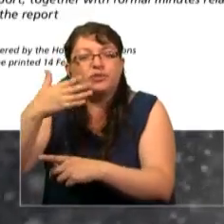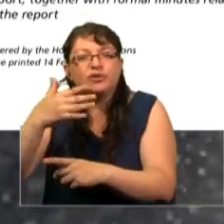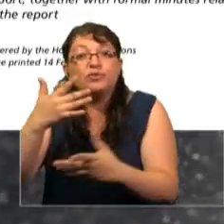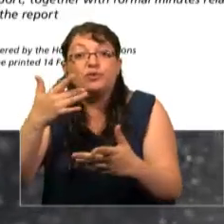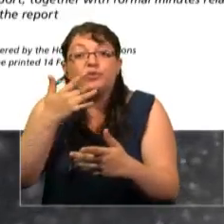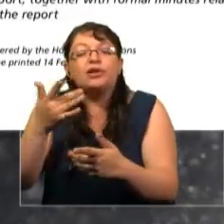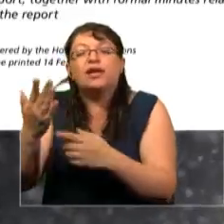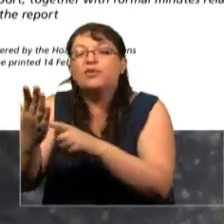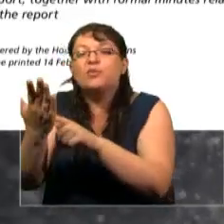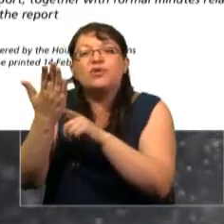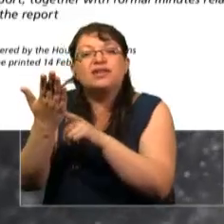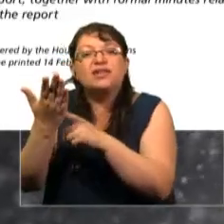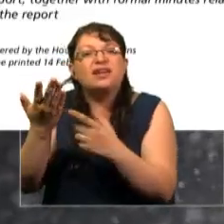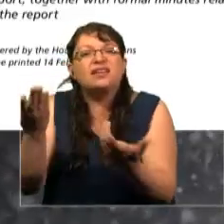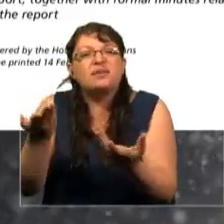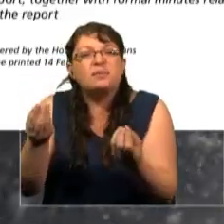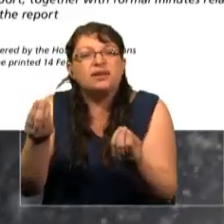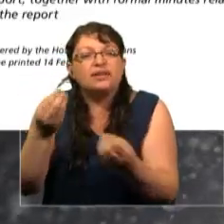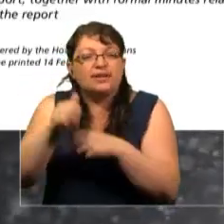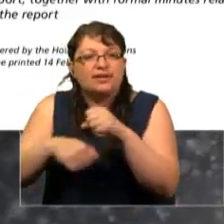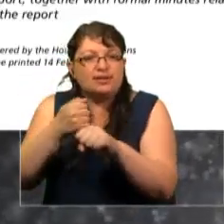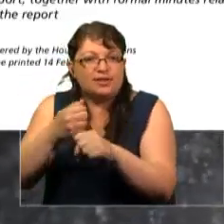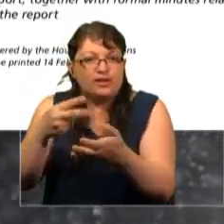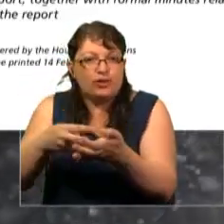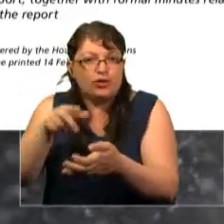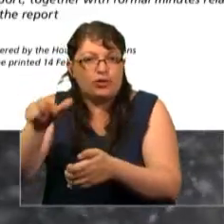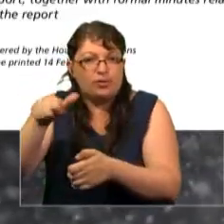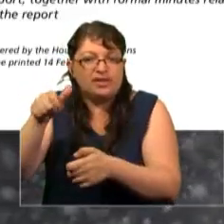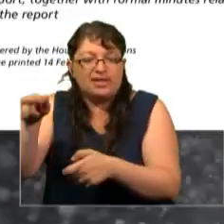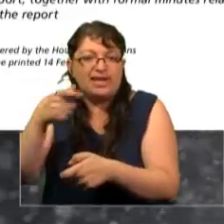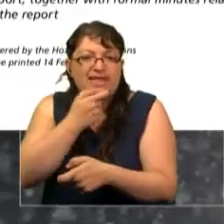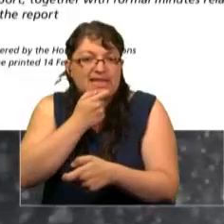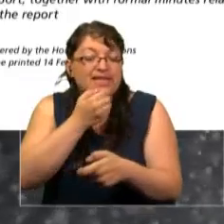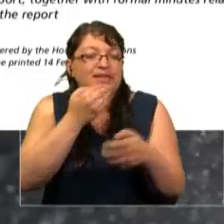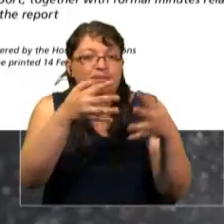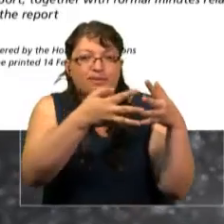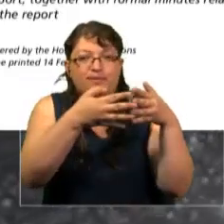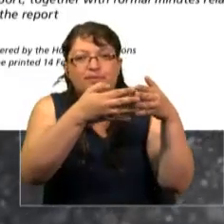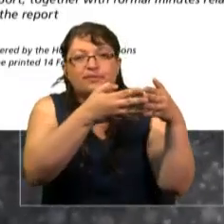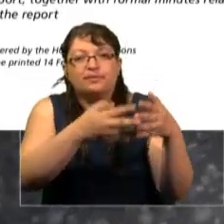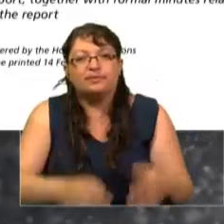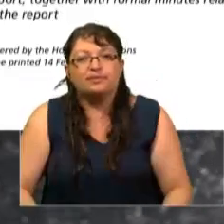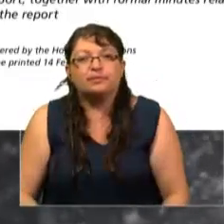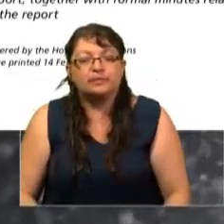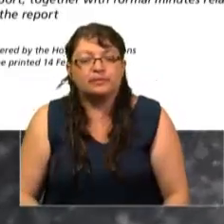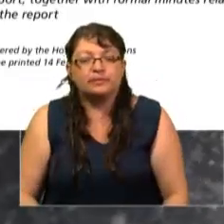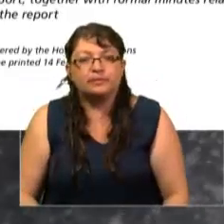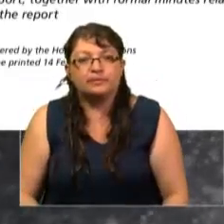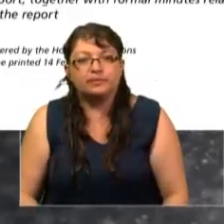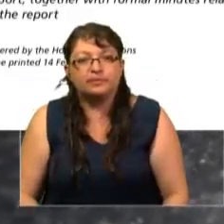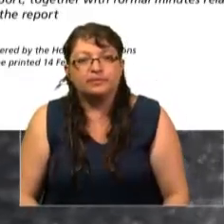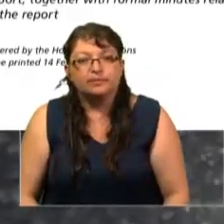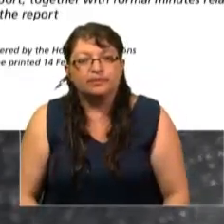visión sobre lo que ocurrió en 2016 en el Reino Unido y en Estados Unidos. Y el